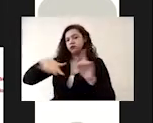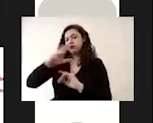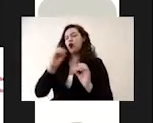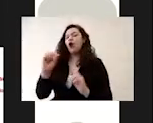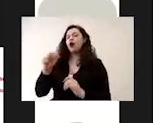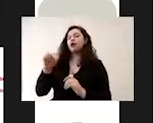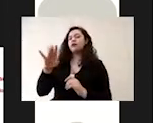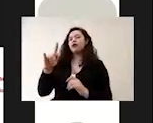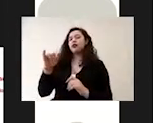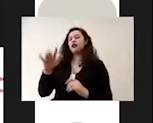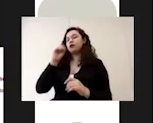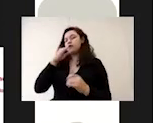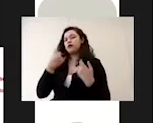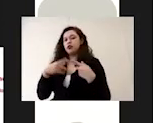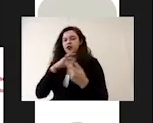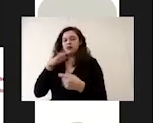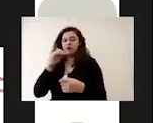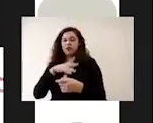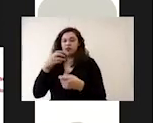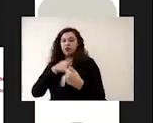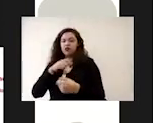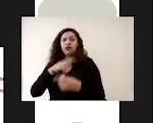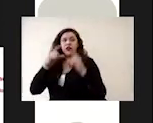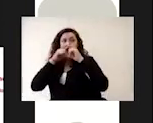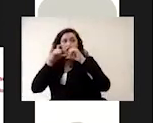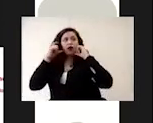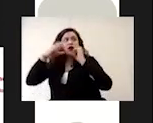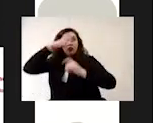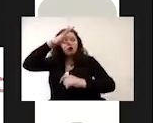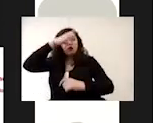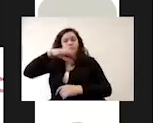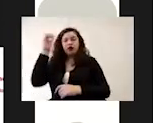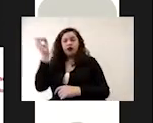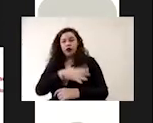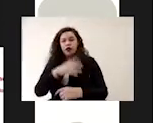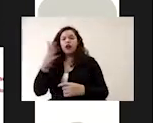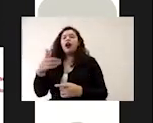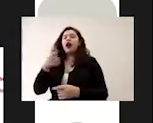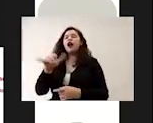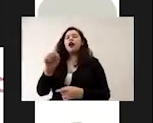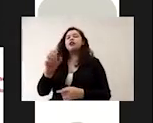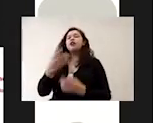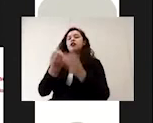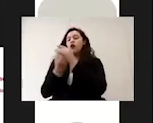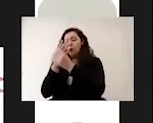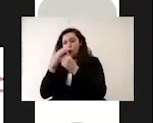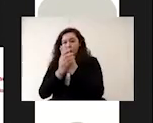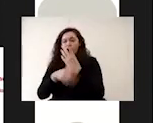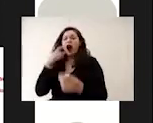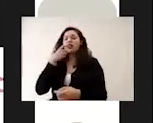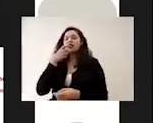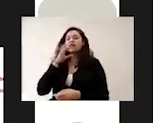residuos sanitarios encontramos cubrebocas, pañuelos desechables, gazas, guantes, chicle,